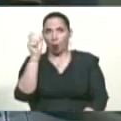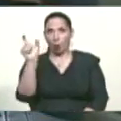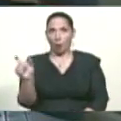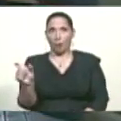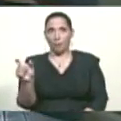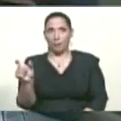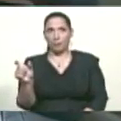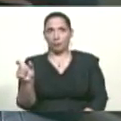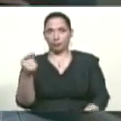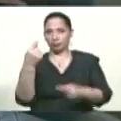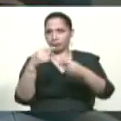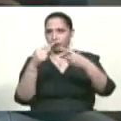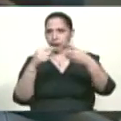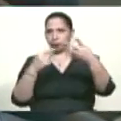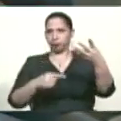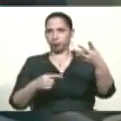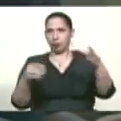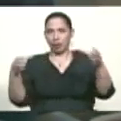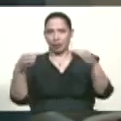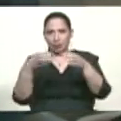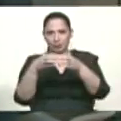una serie de equipamiento